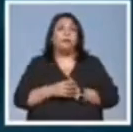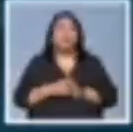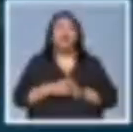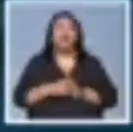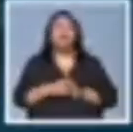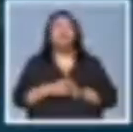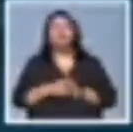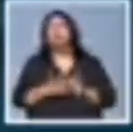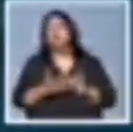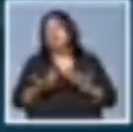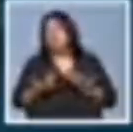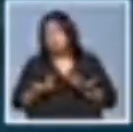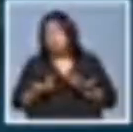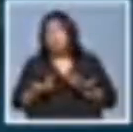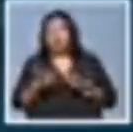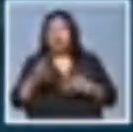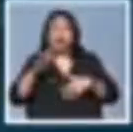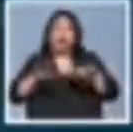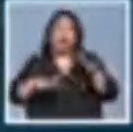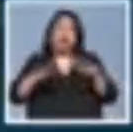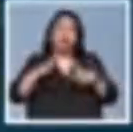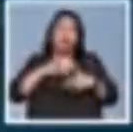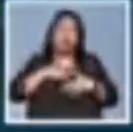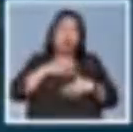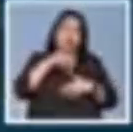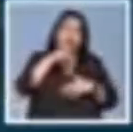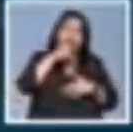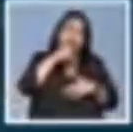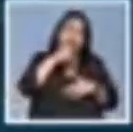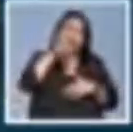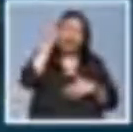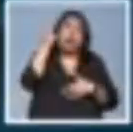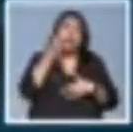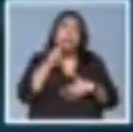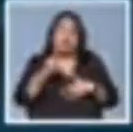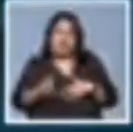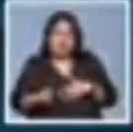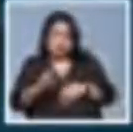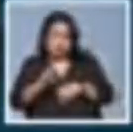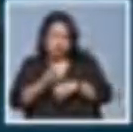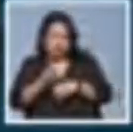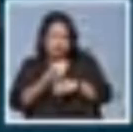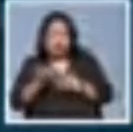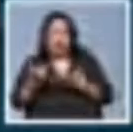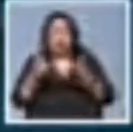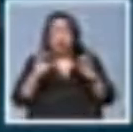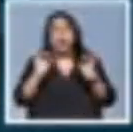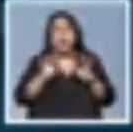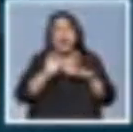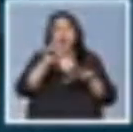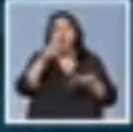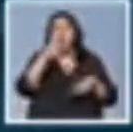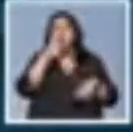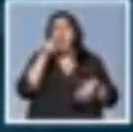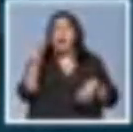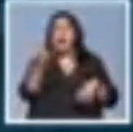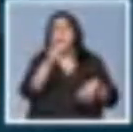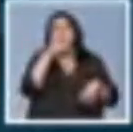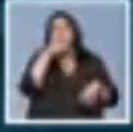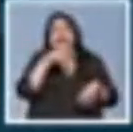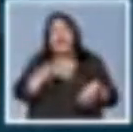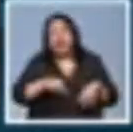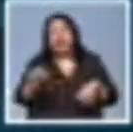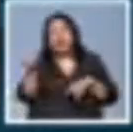Entonces, en algunos momentos soy el padre que era un niño, un hombre que aparece en una fiesta, ¿no? Entonces,